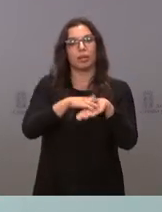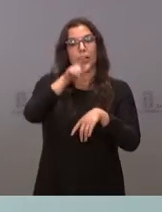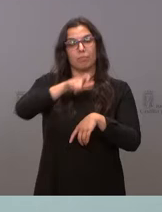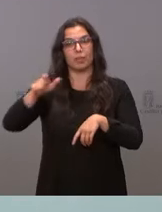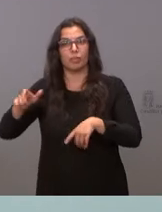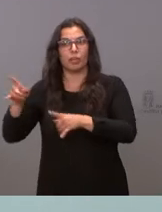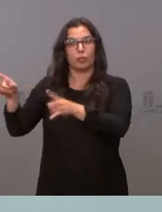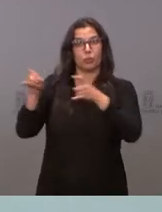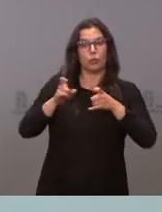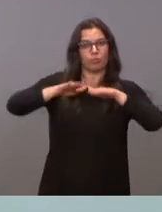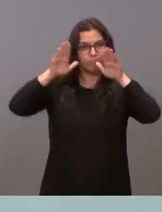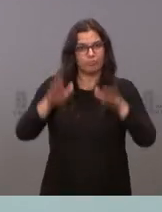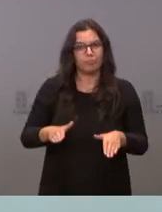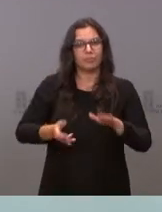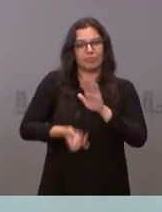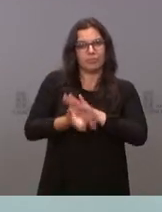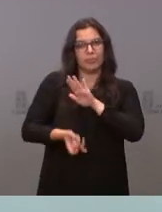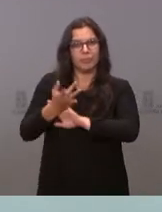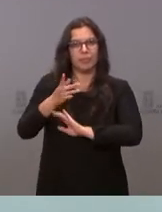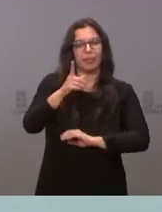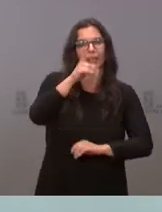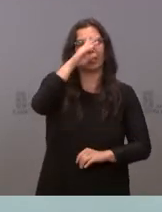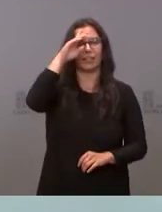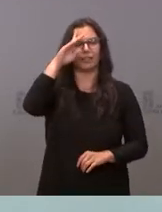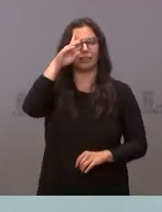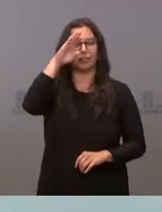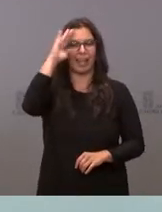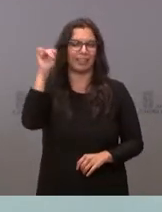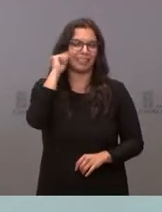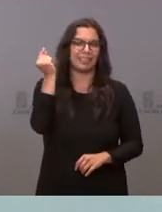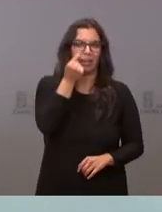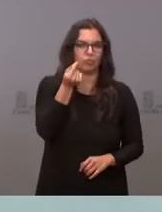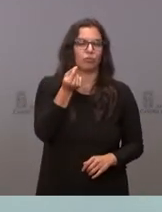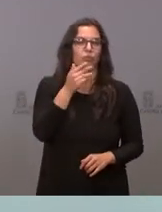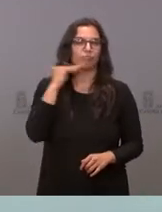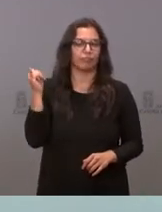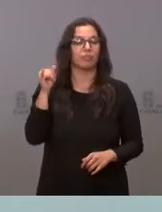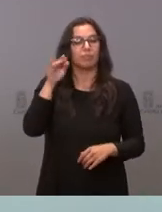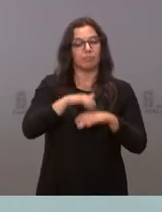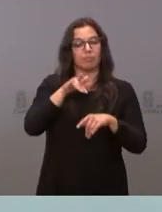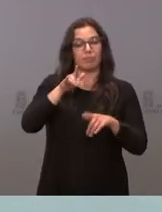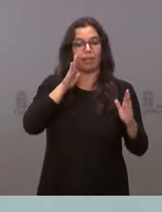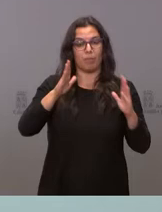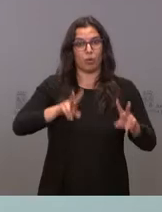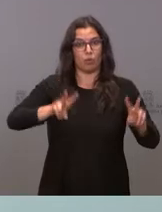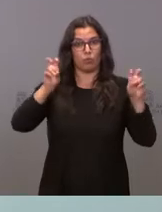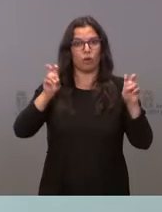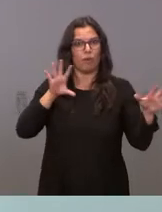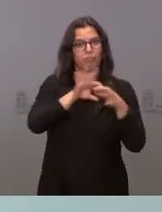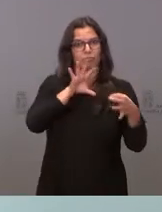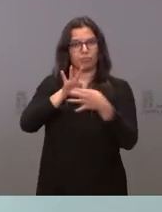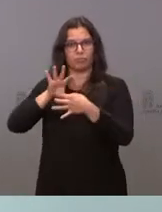a fomentar el talento en nuestra tierra, la que requieren los nuevos tiempos y que permite también más